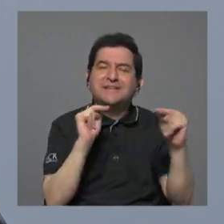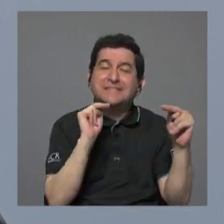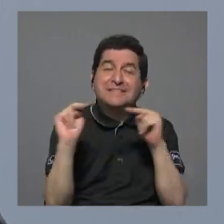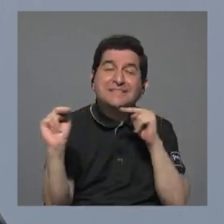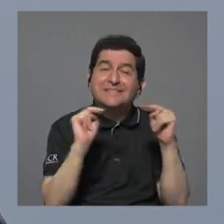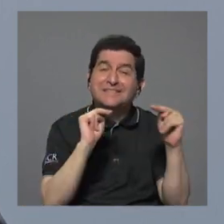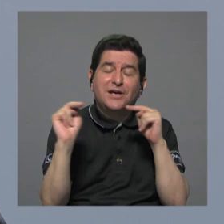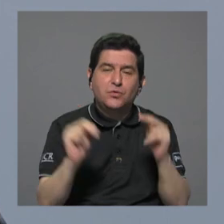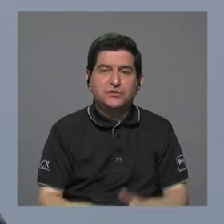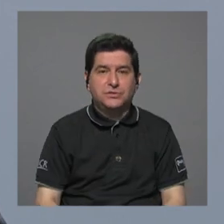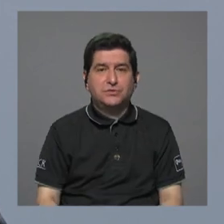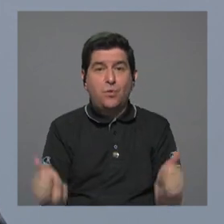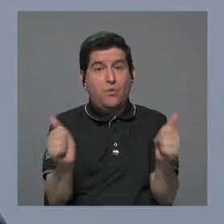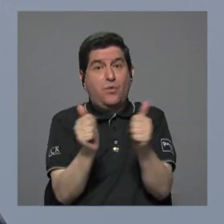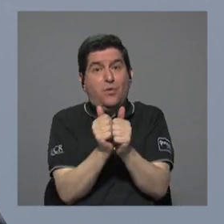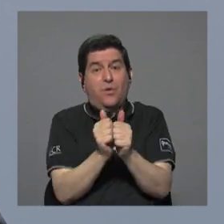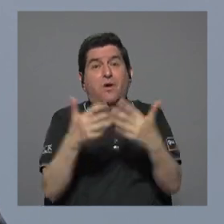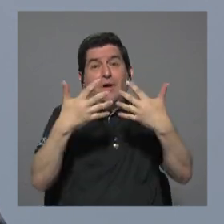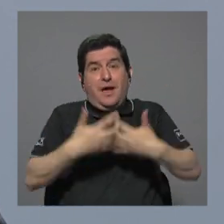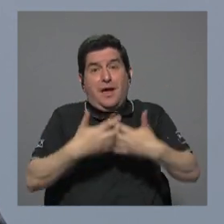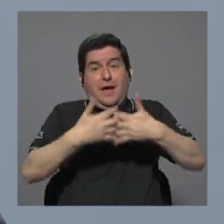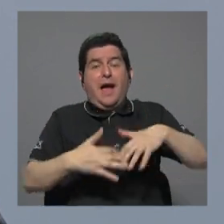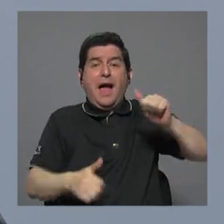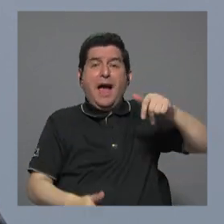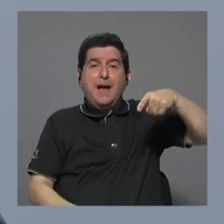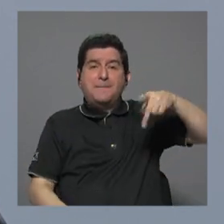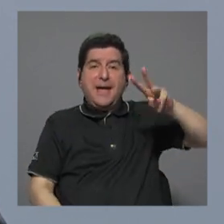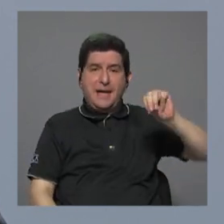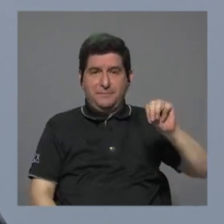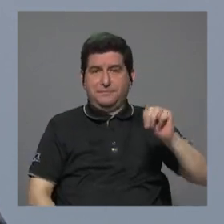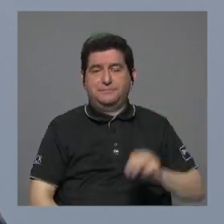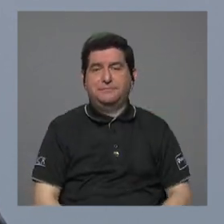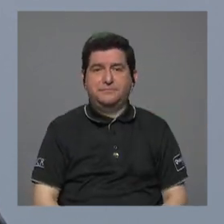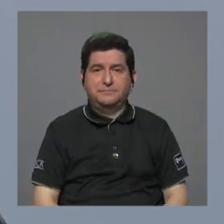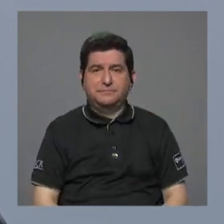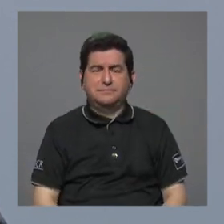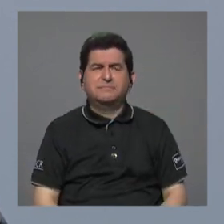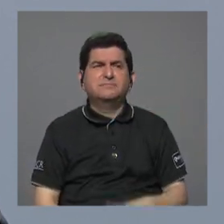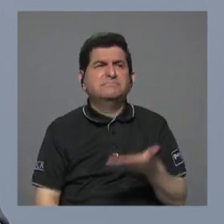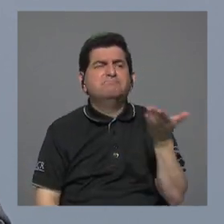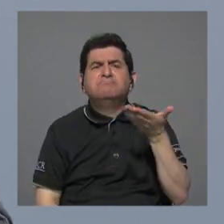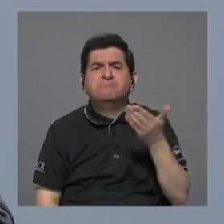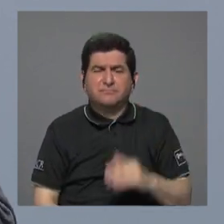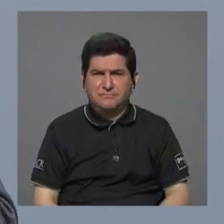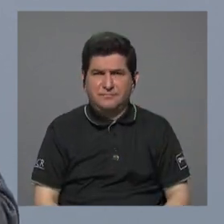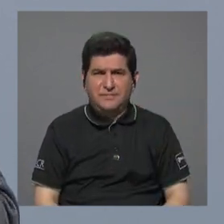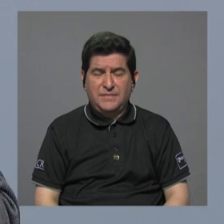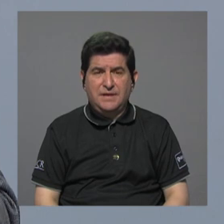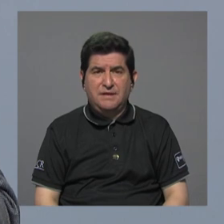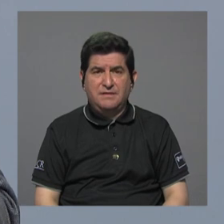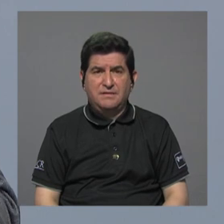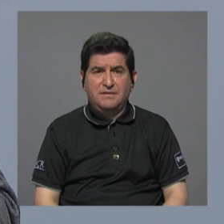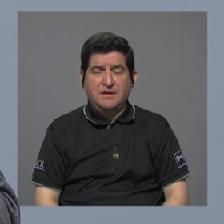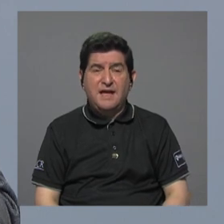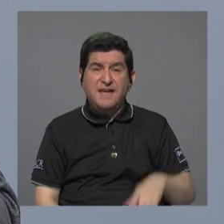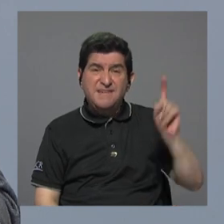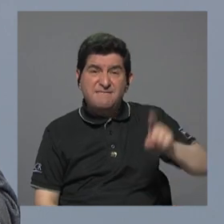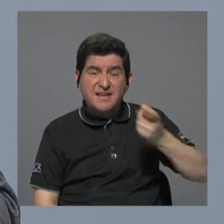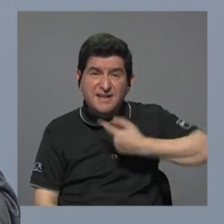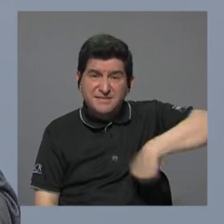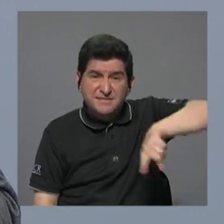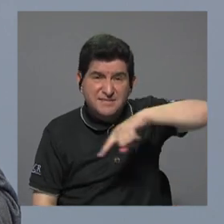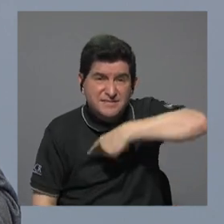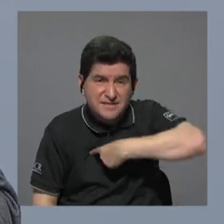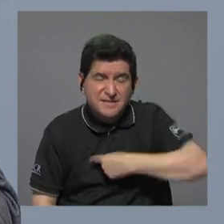renegociación con la empresa AP Terminal en el sentido que lo que necesitamos